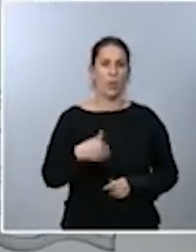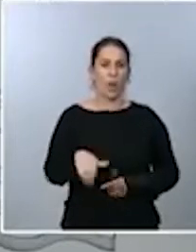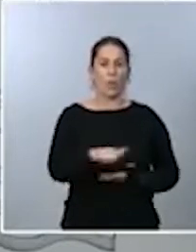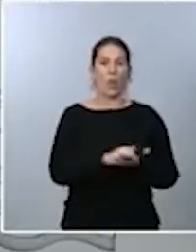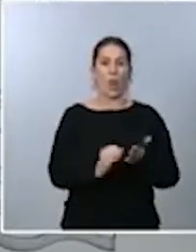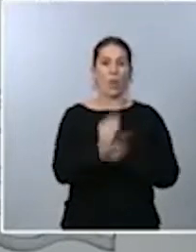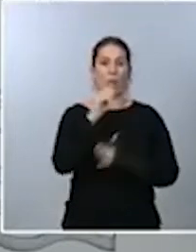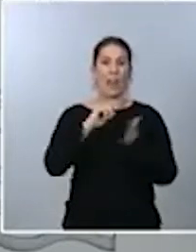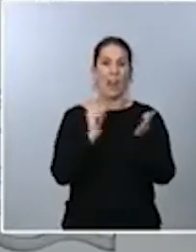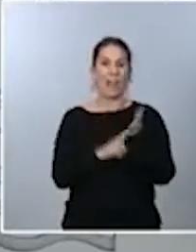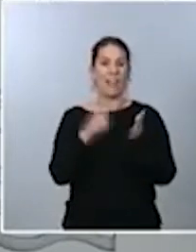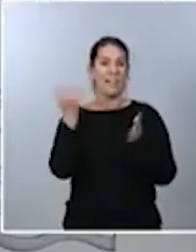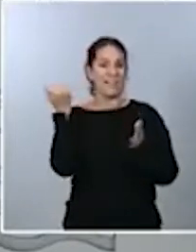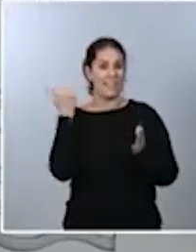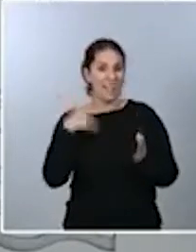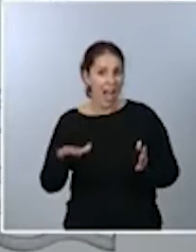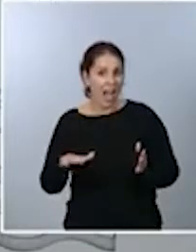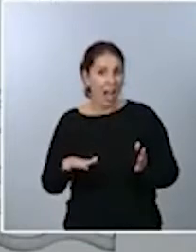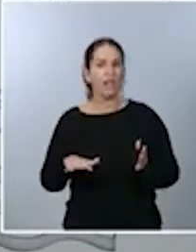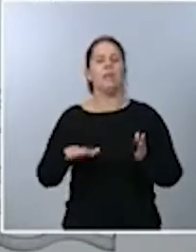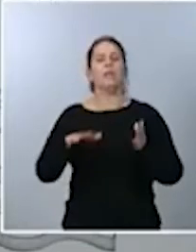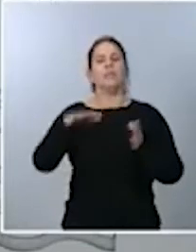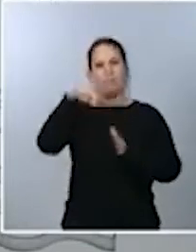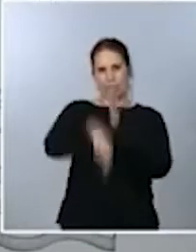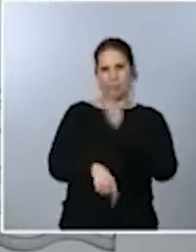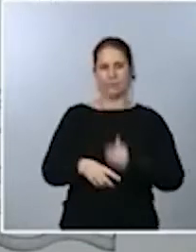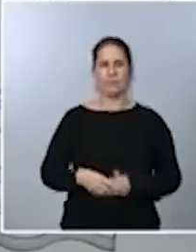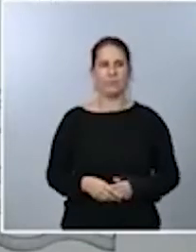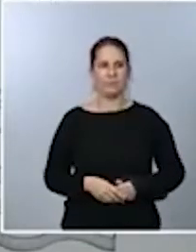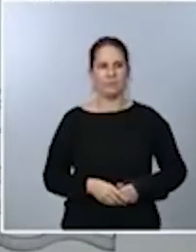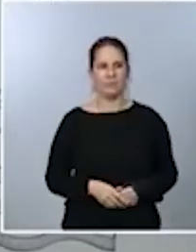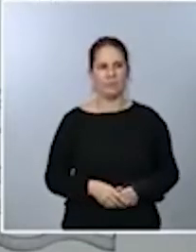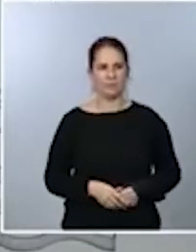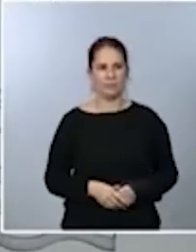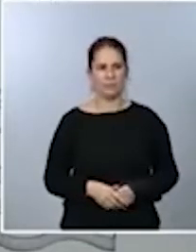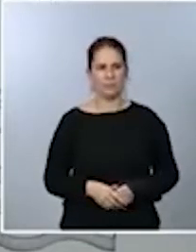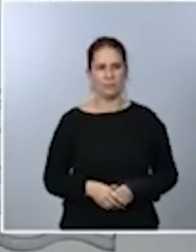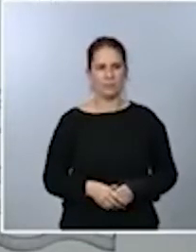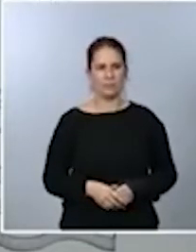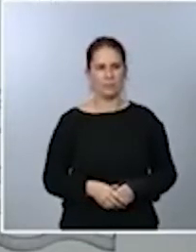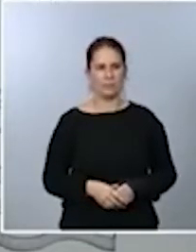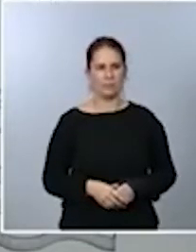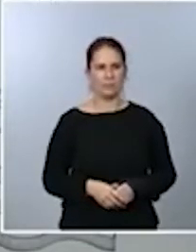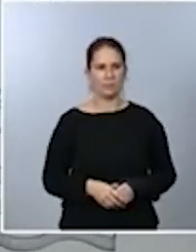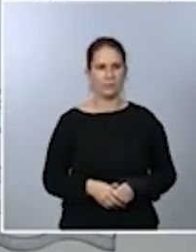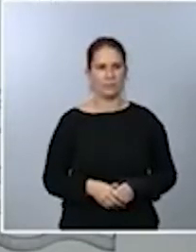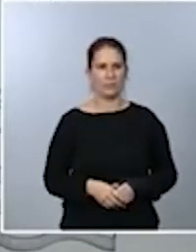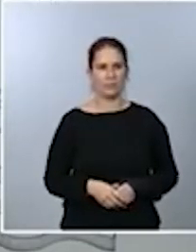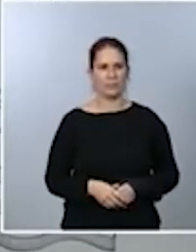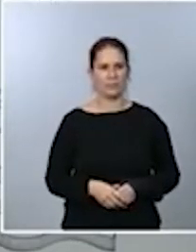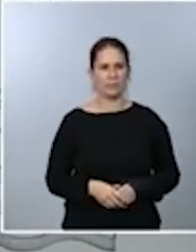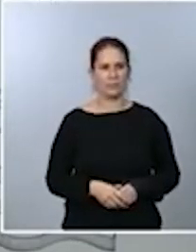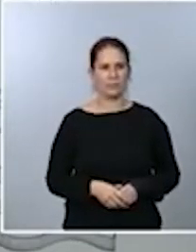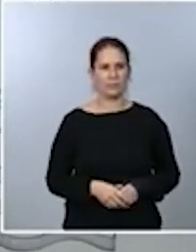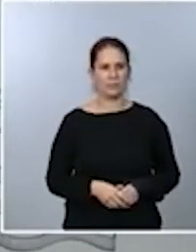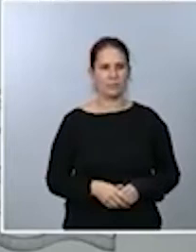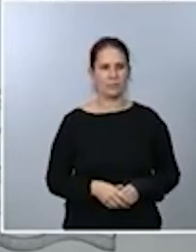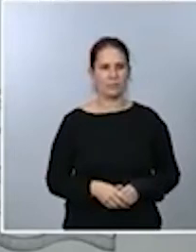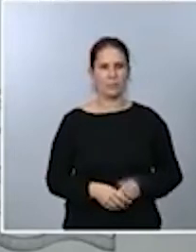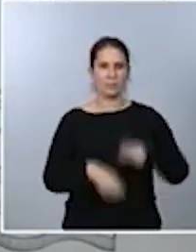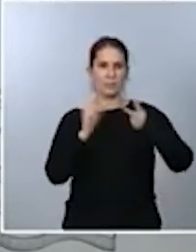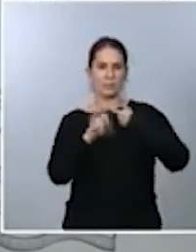tener a nuestra disposición. En relación con la segunda materia, quien lidera el debate y